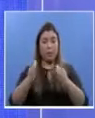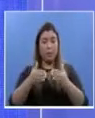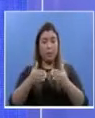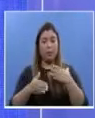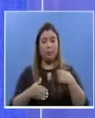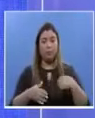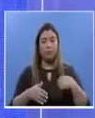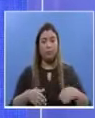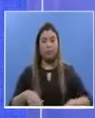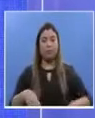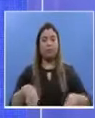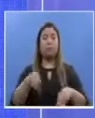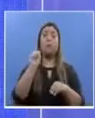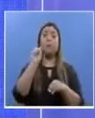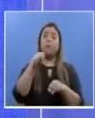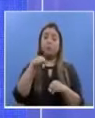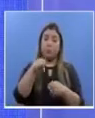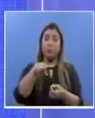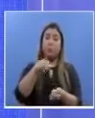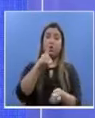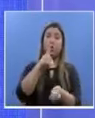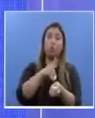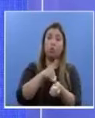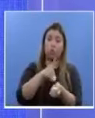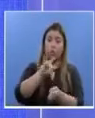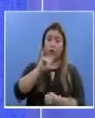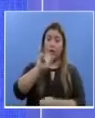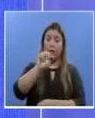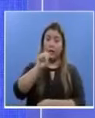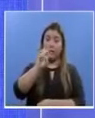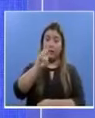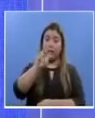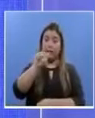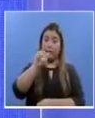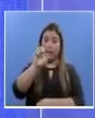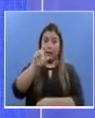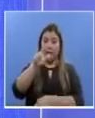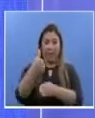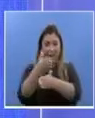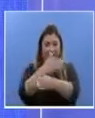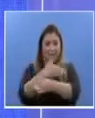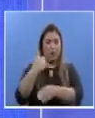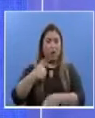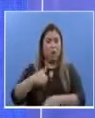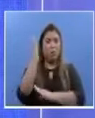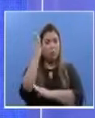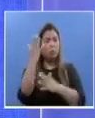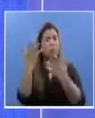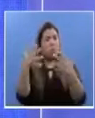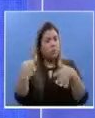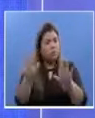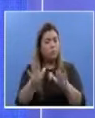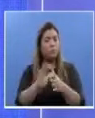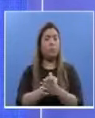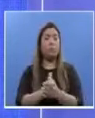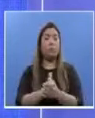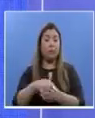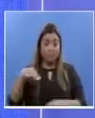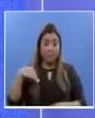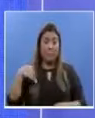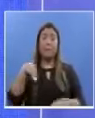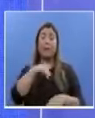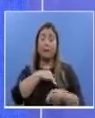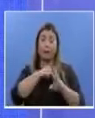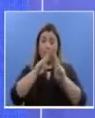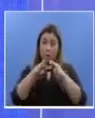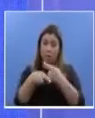Ya en efecto, el doctor Israel Sedeño ha hecho algunos anuncios que demuestran que el Ministerio